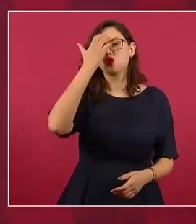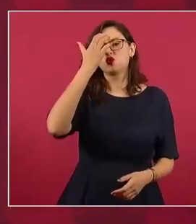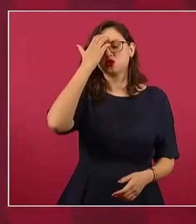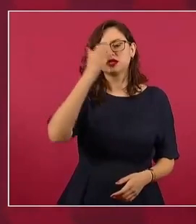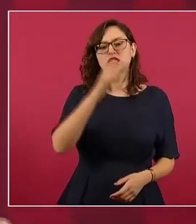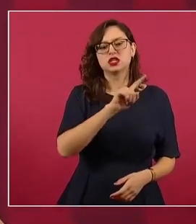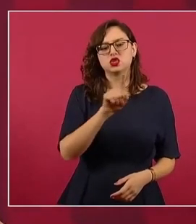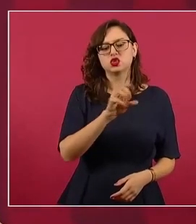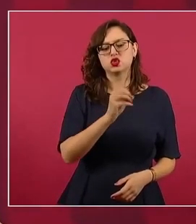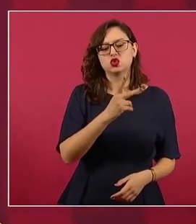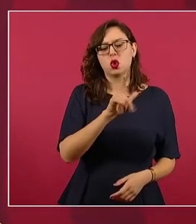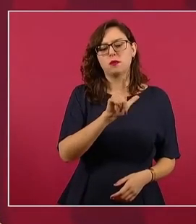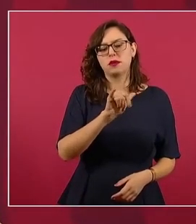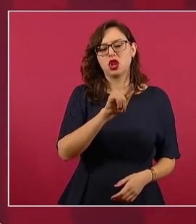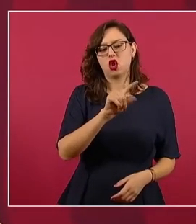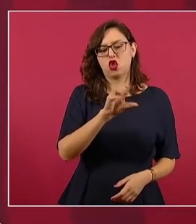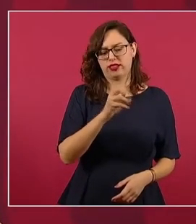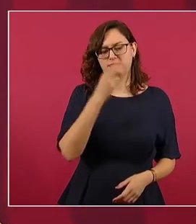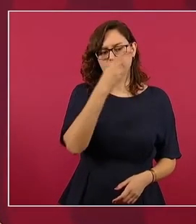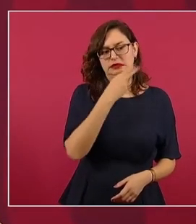pero le llamamos chombo.